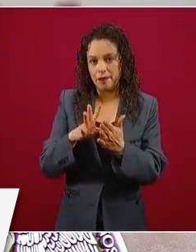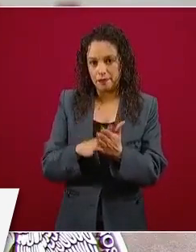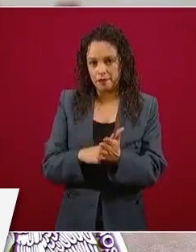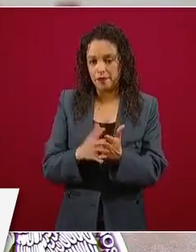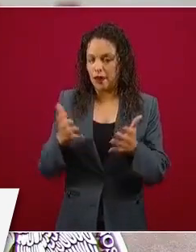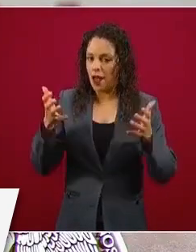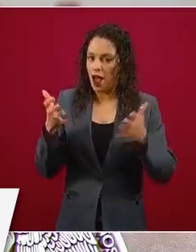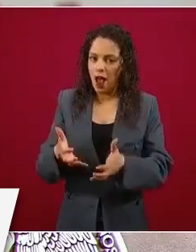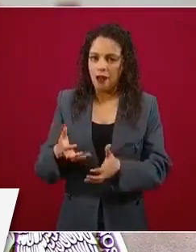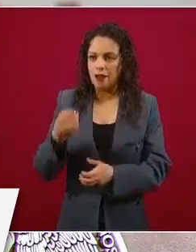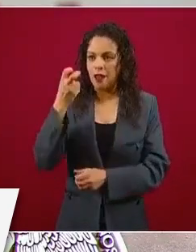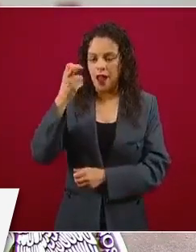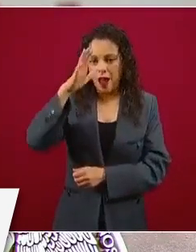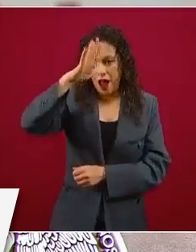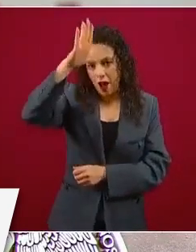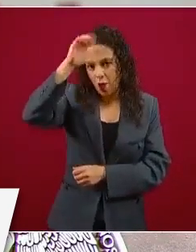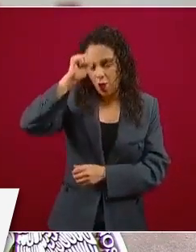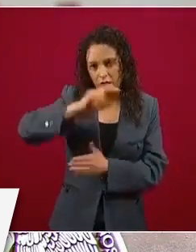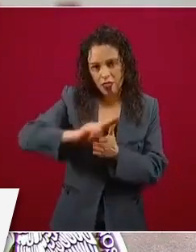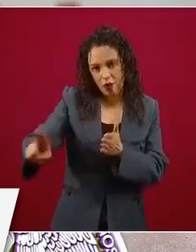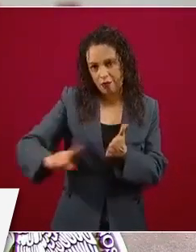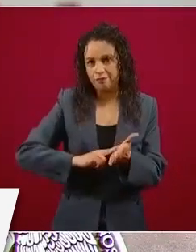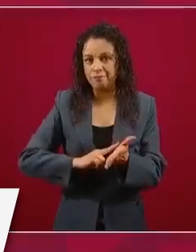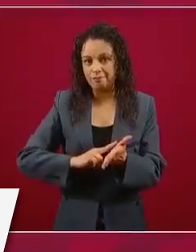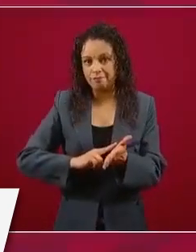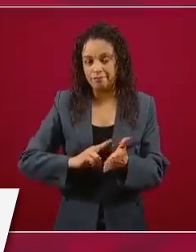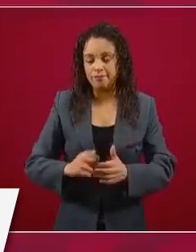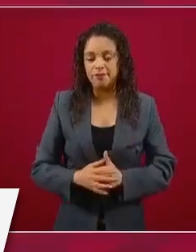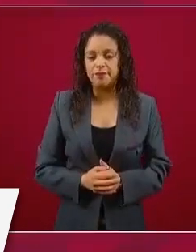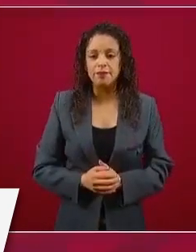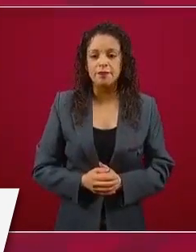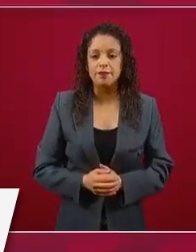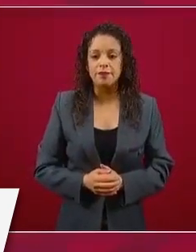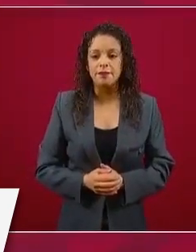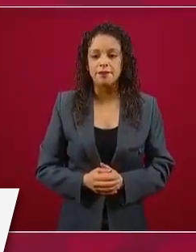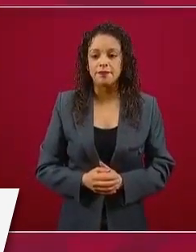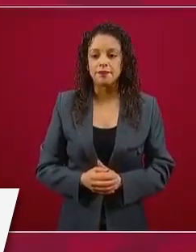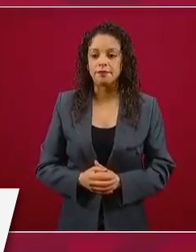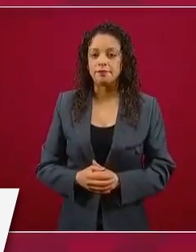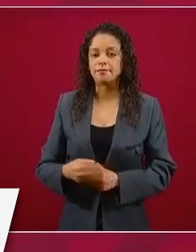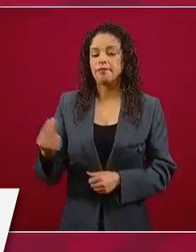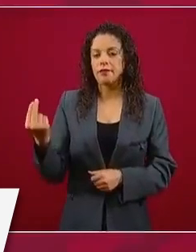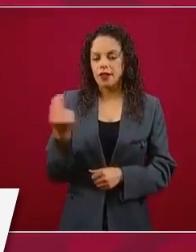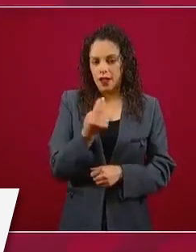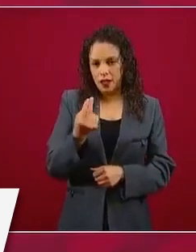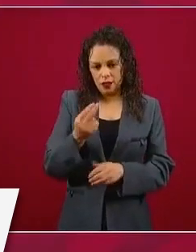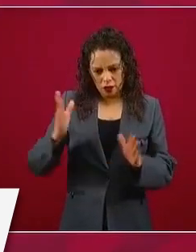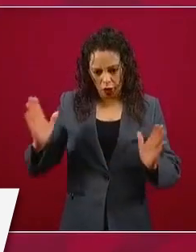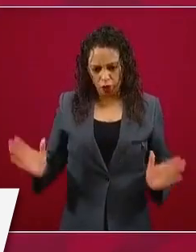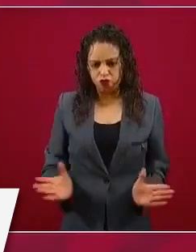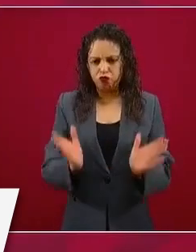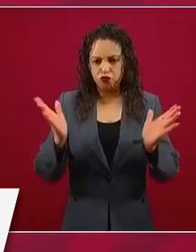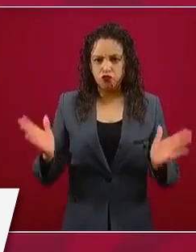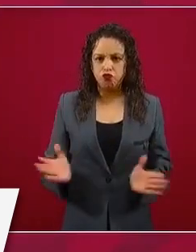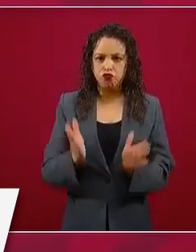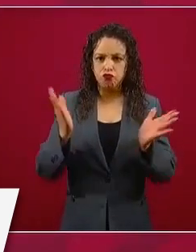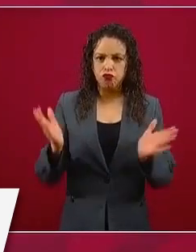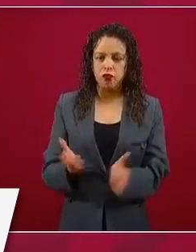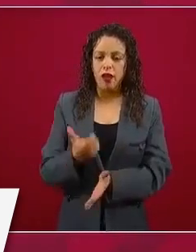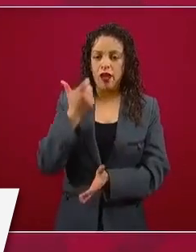hay que promover inversiones, hay que